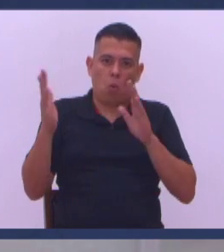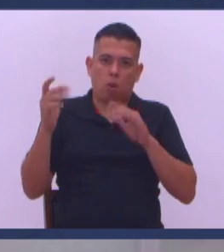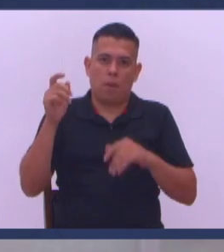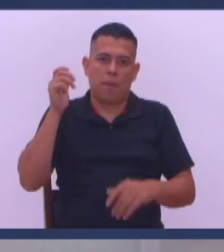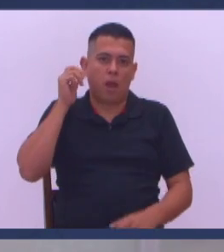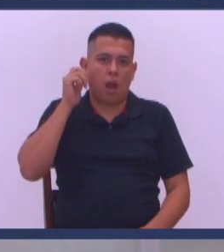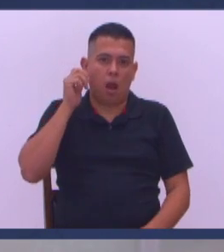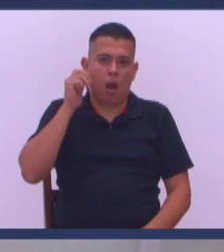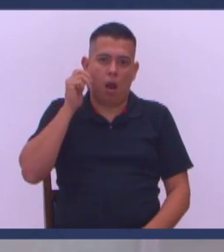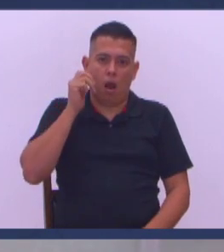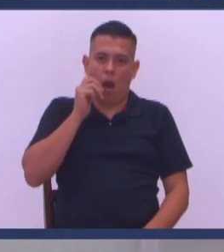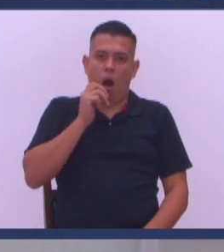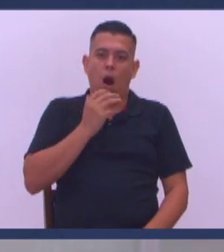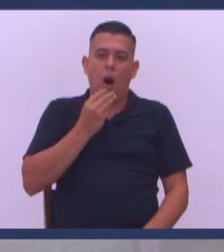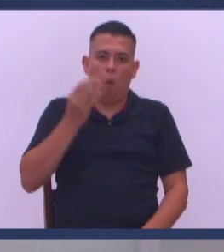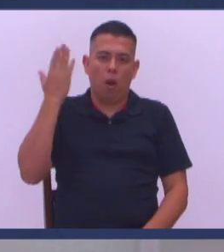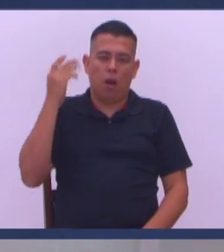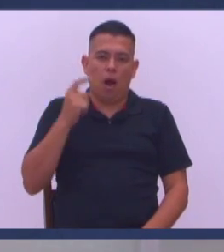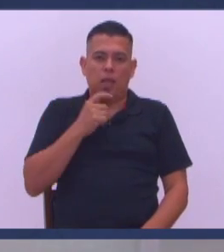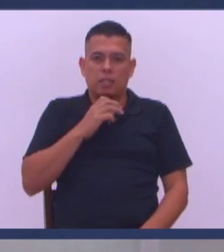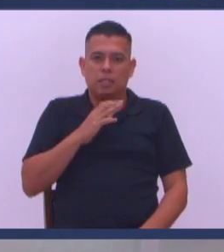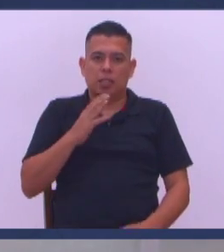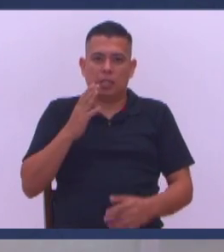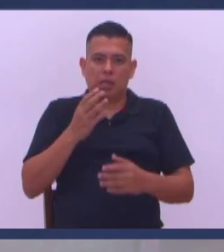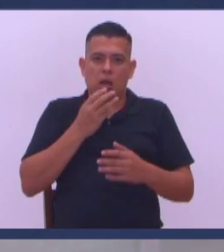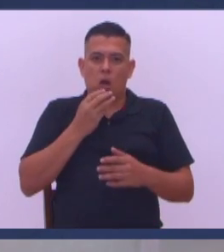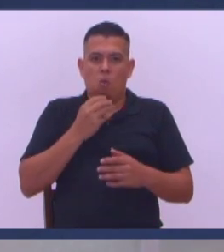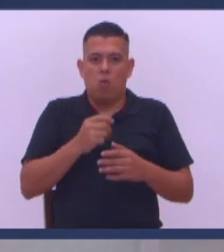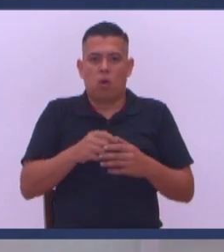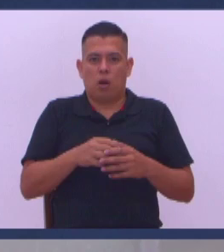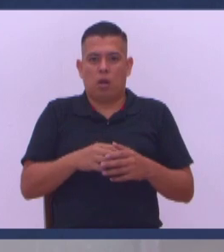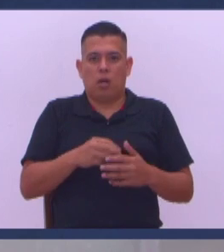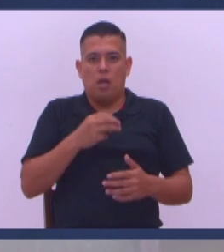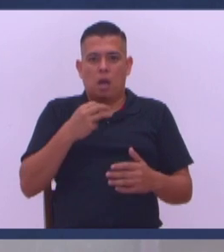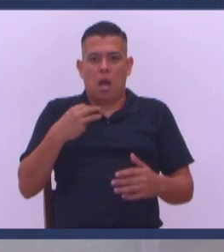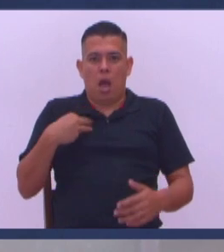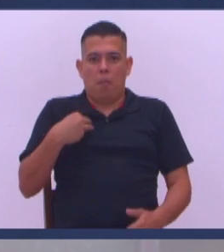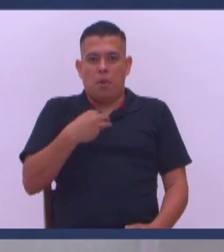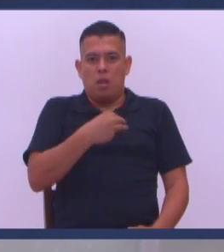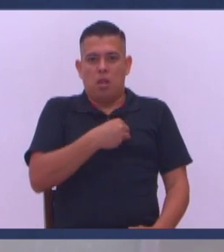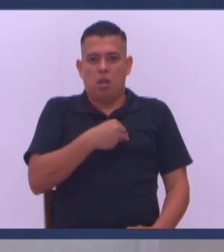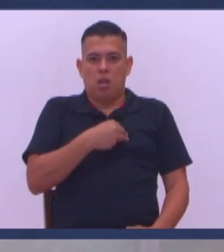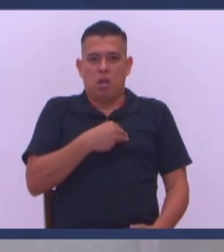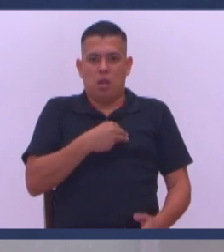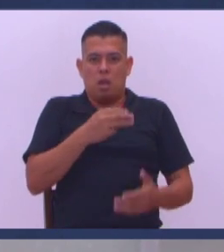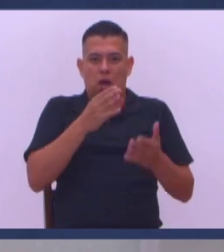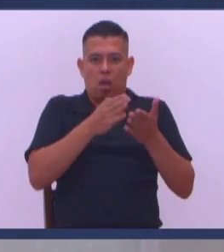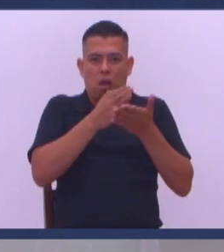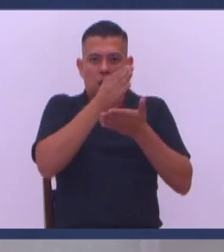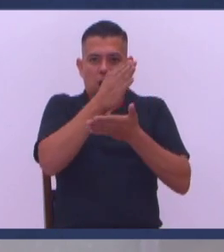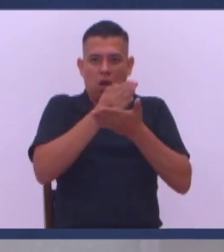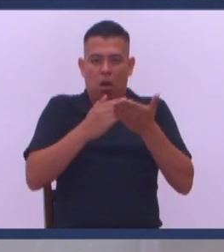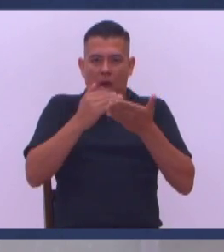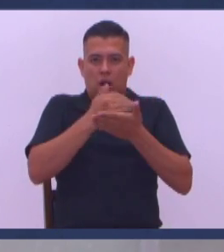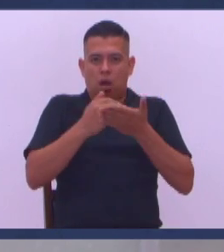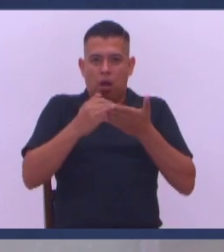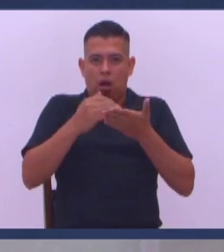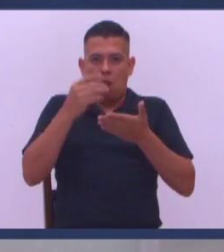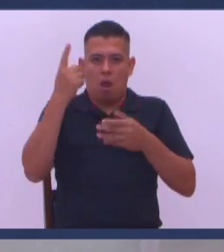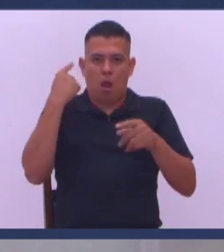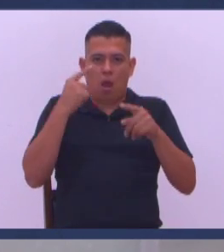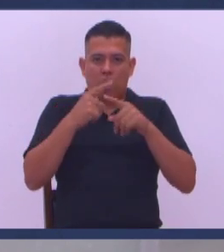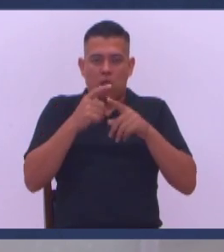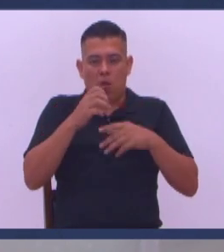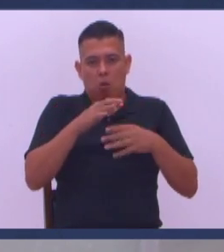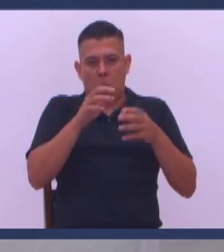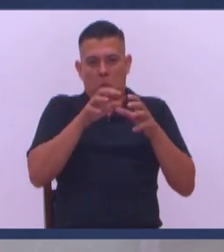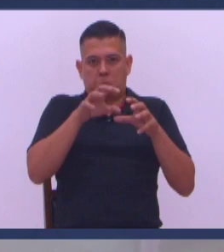abuelo ¿Y qué hacía mi abuelo? Él fue ministro de Hacienda Hace muchos años Y él Dividió la herencia De mis tíos Que eran dos Uno